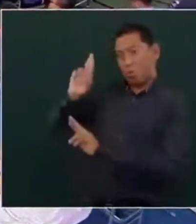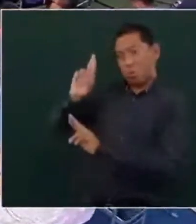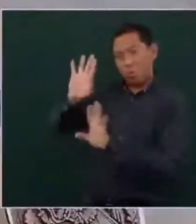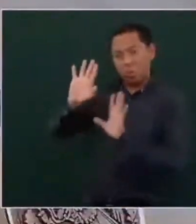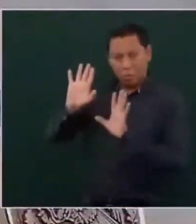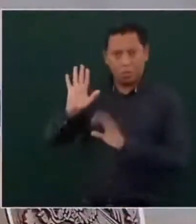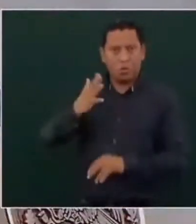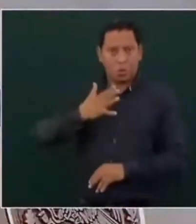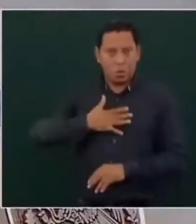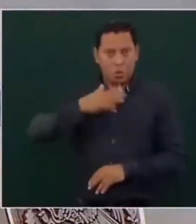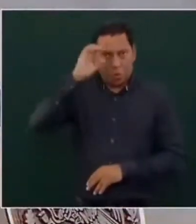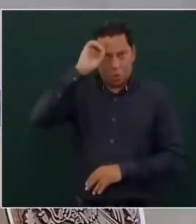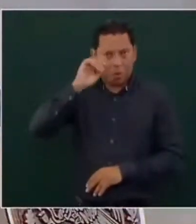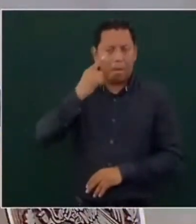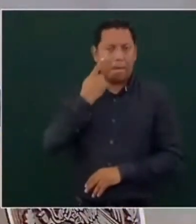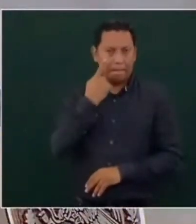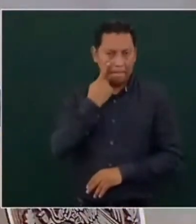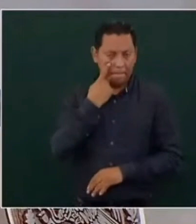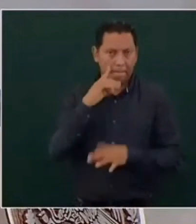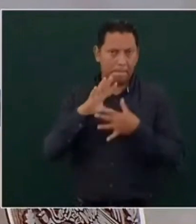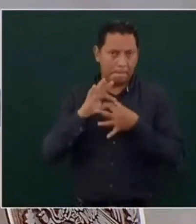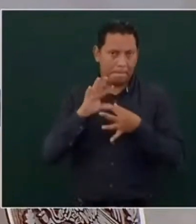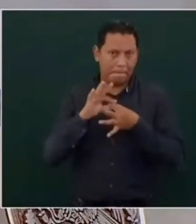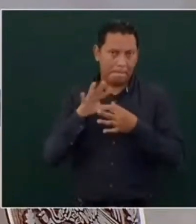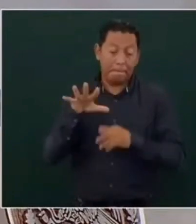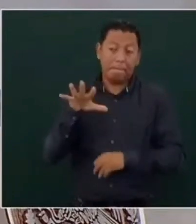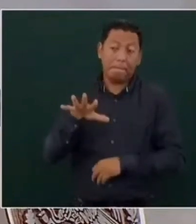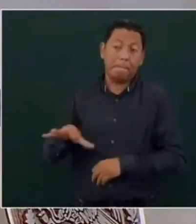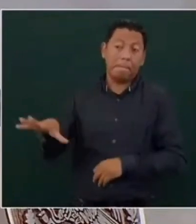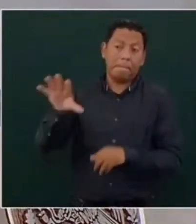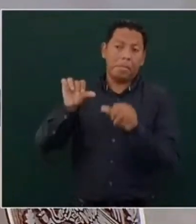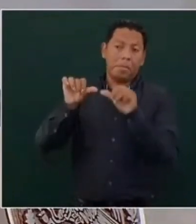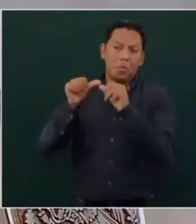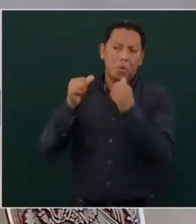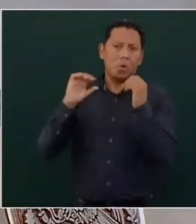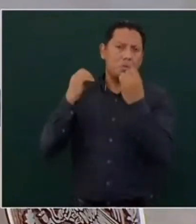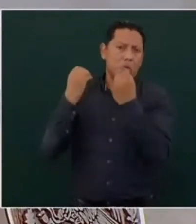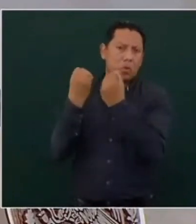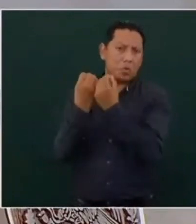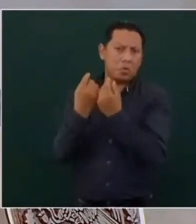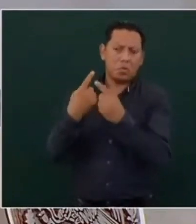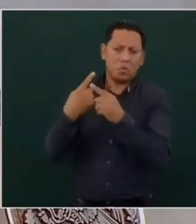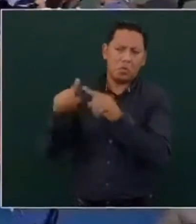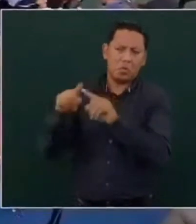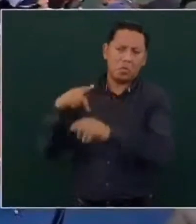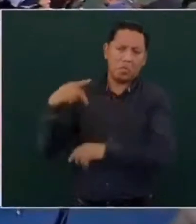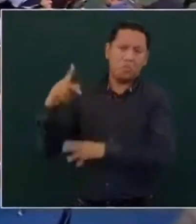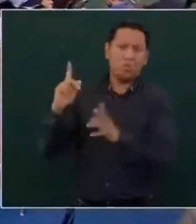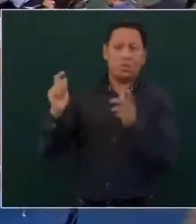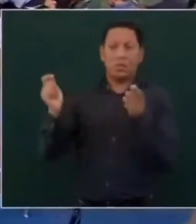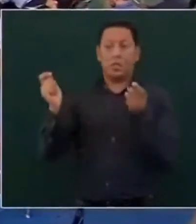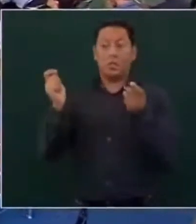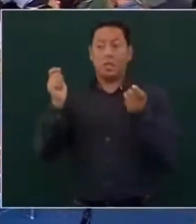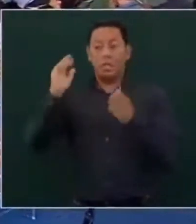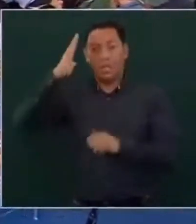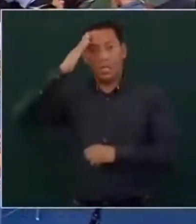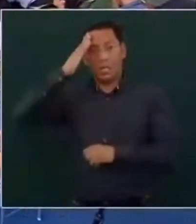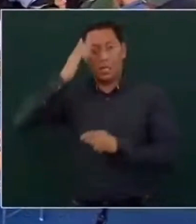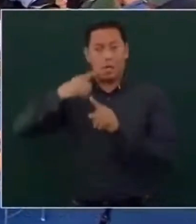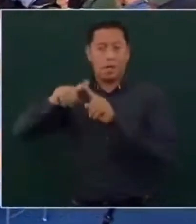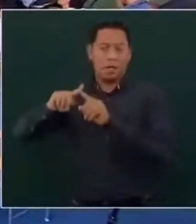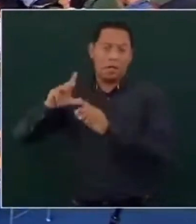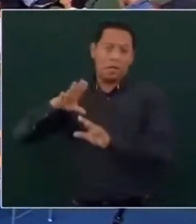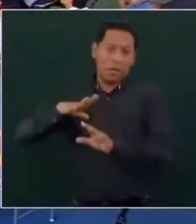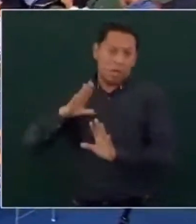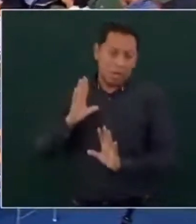dirigentes de la llamada sociedad civil e incluso de las